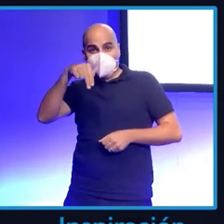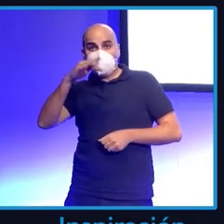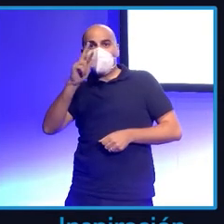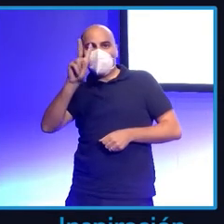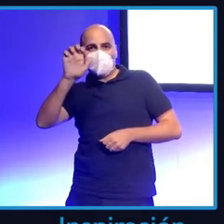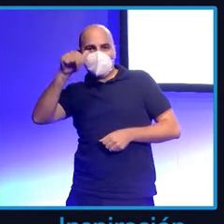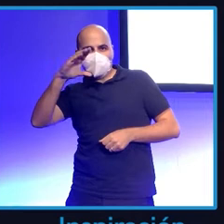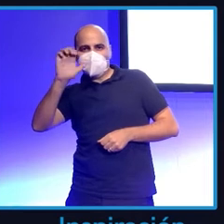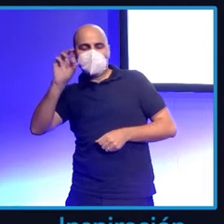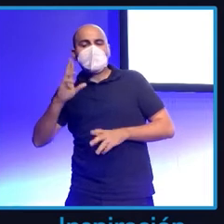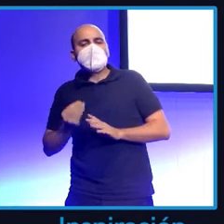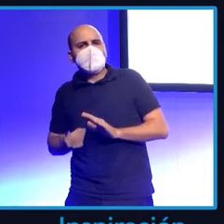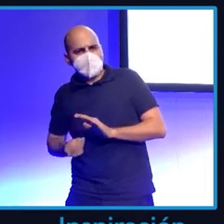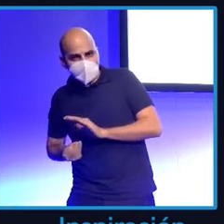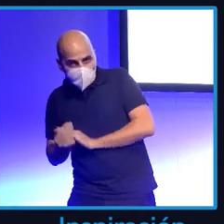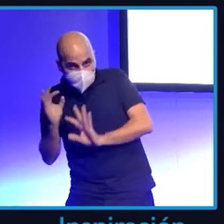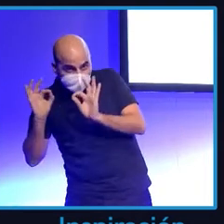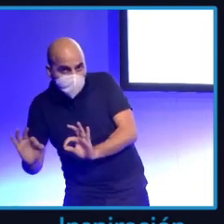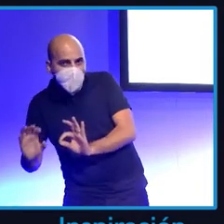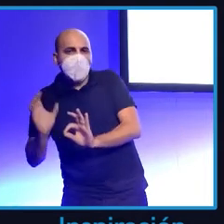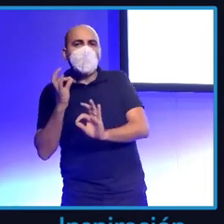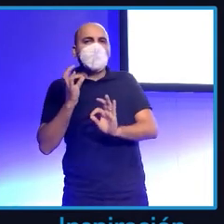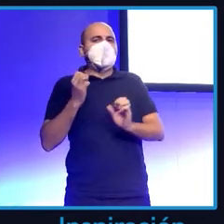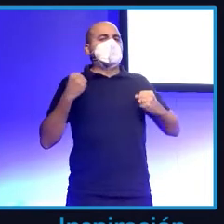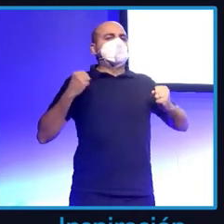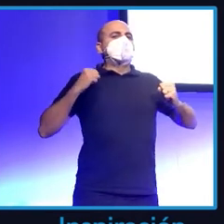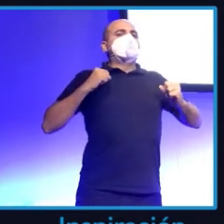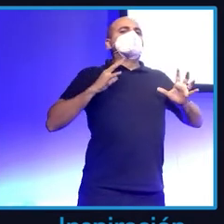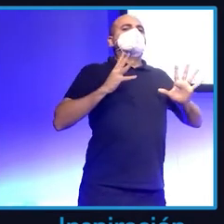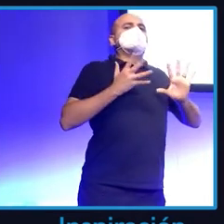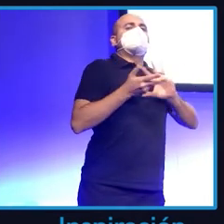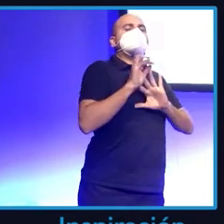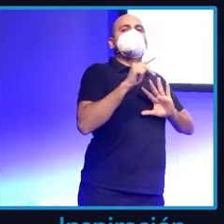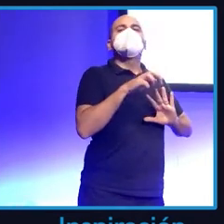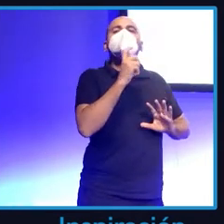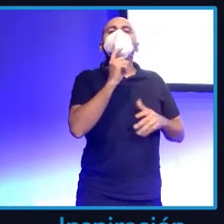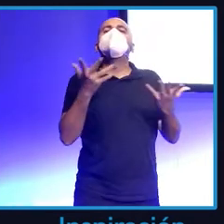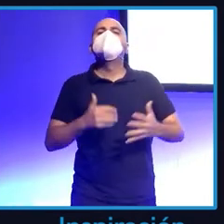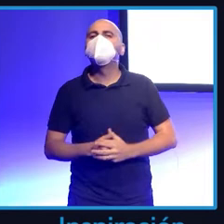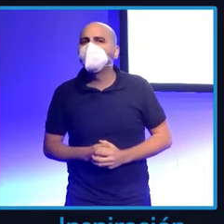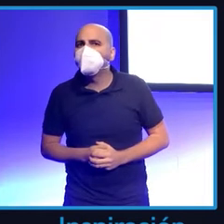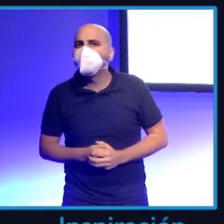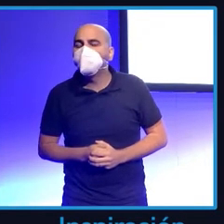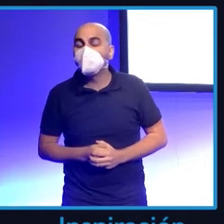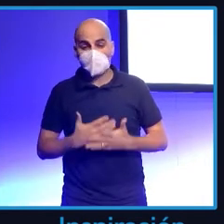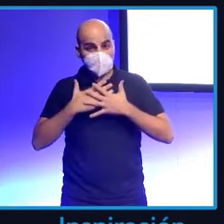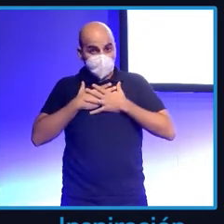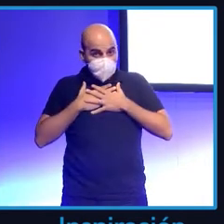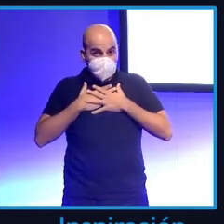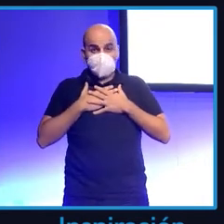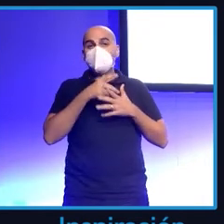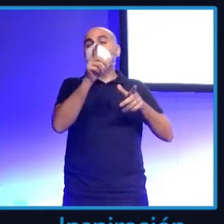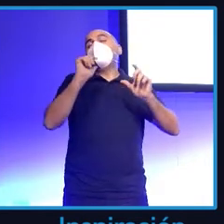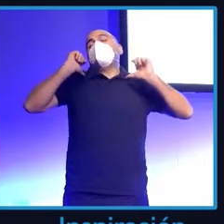Se hace. A mí me titularon influencer, la verdad que es una palabra que yo al principio no me gustaba nada cuando me decían